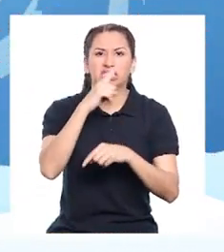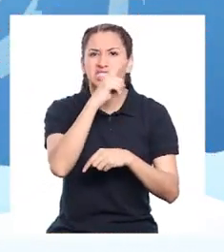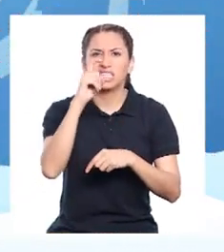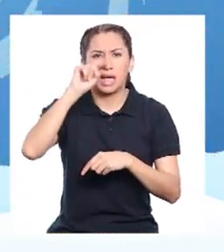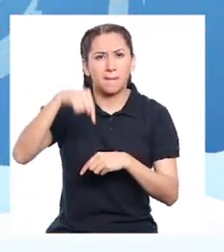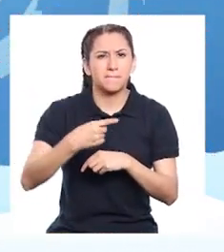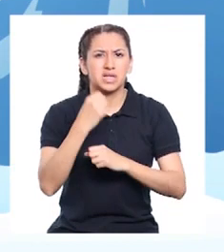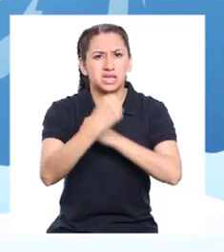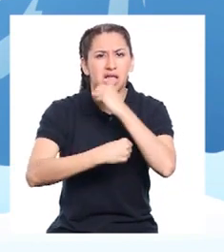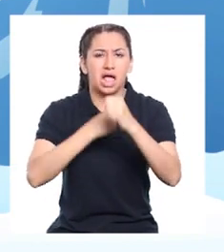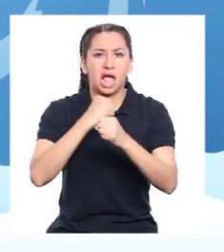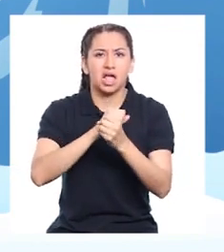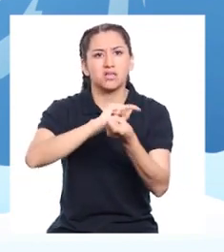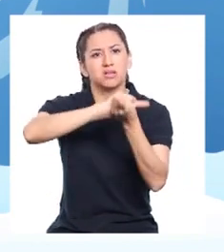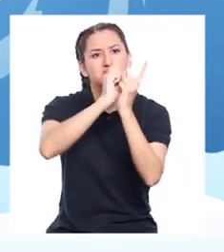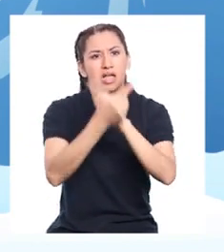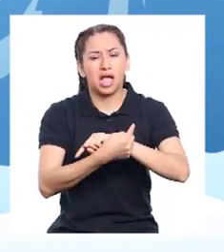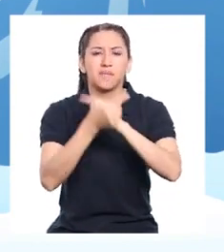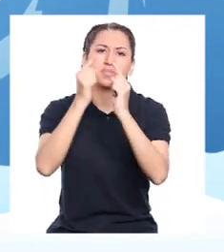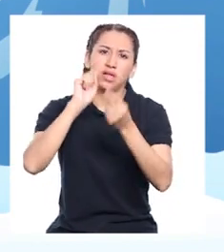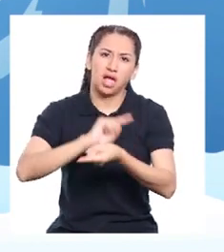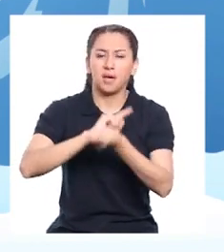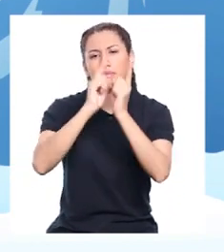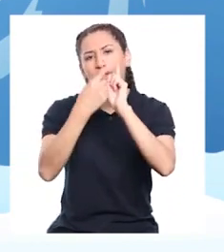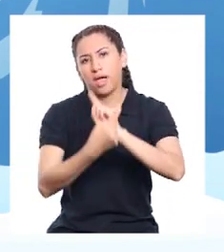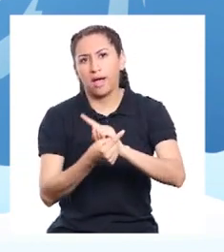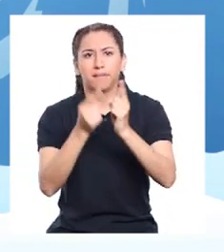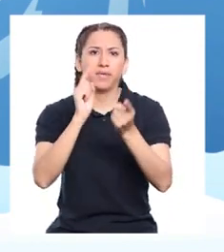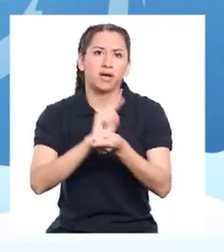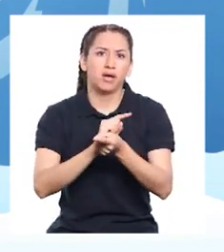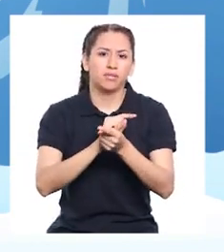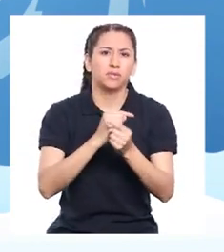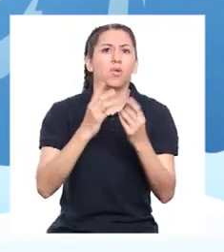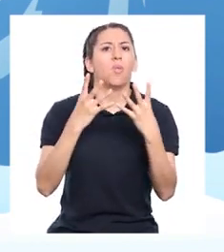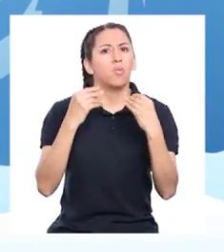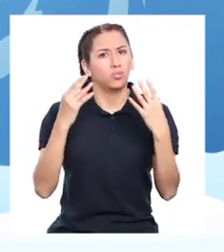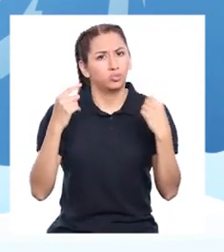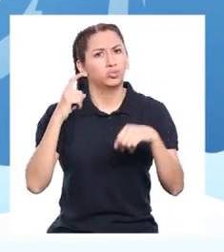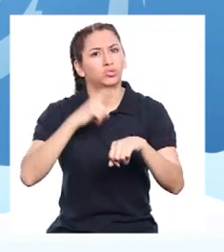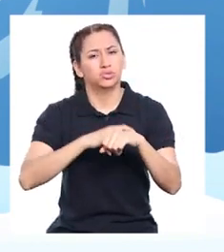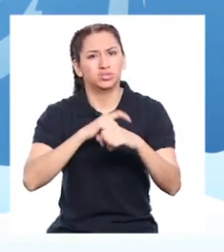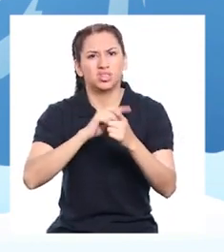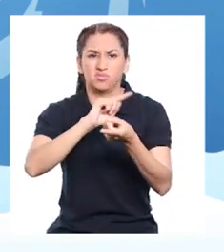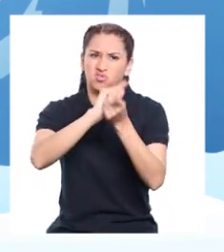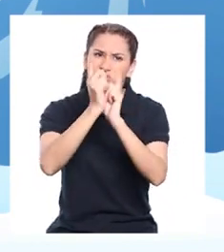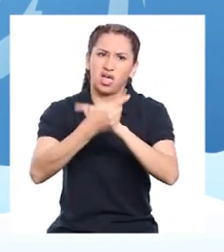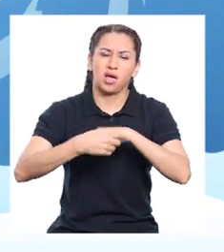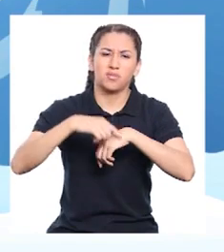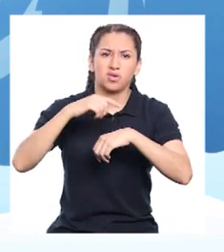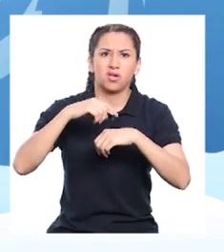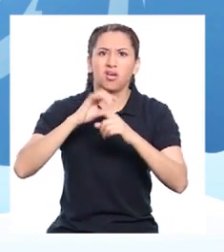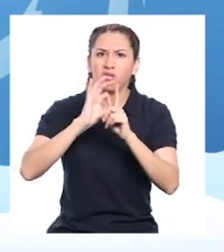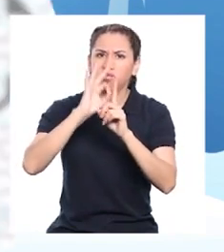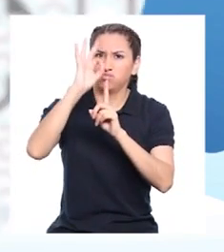ocurrían cada 100.000 años aproximadamente. Es decir, debía pasar muchísimo tiempo para experimentar cambios de temperatura.